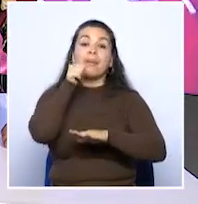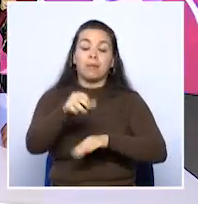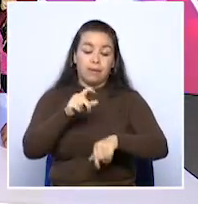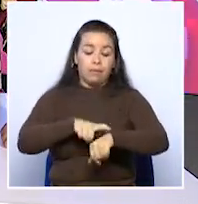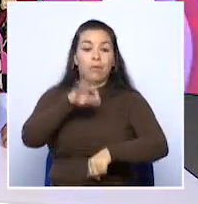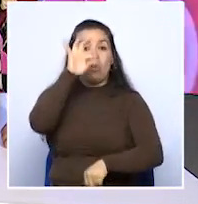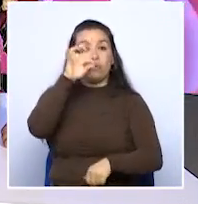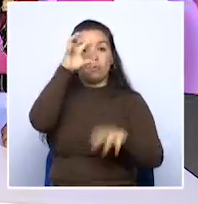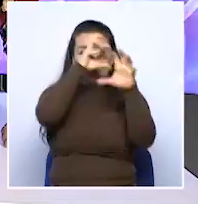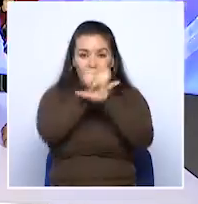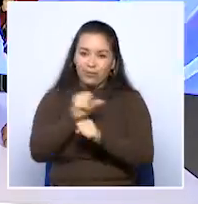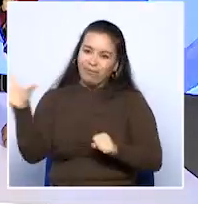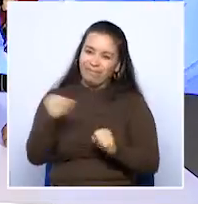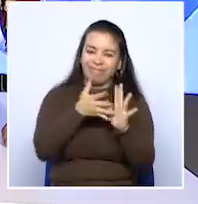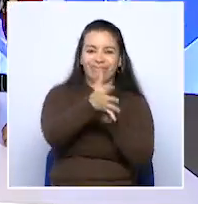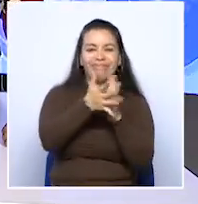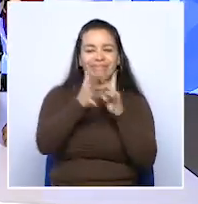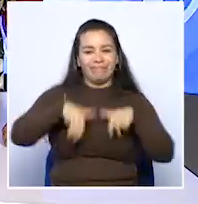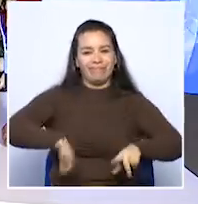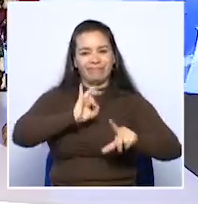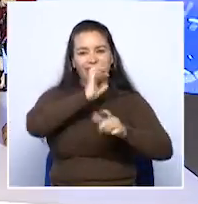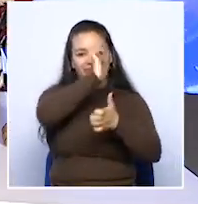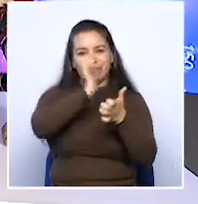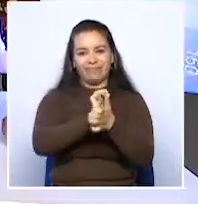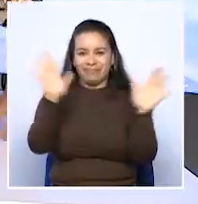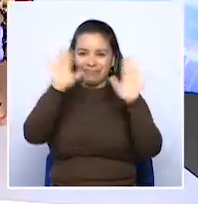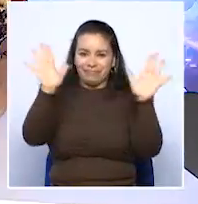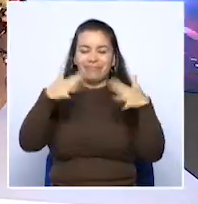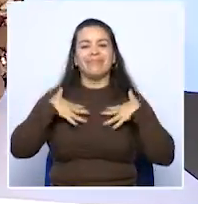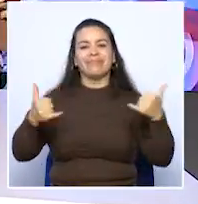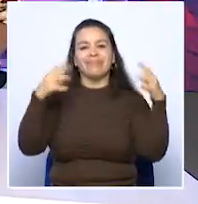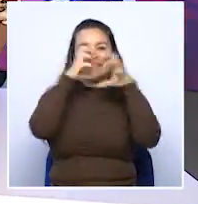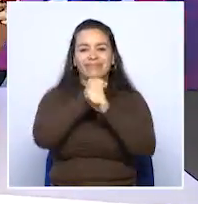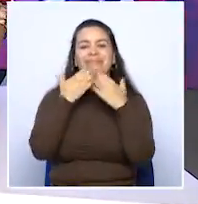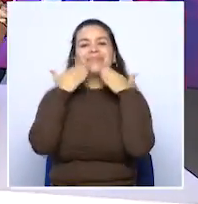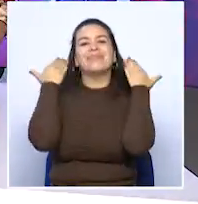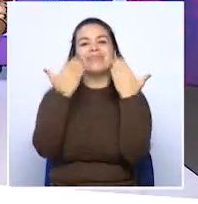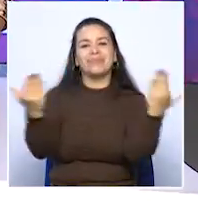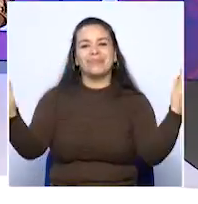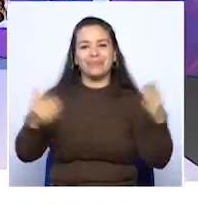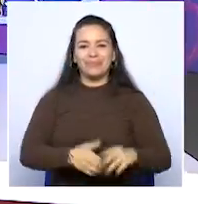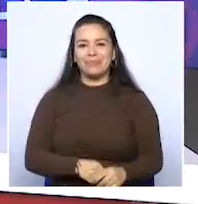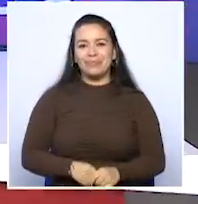de las 8 en punto de la noche con toda la información del Triángulo del Café. Una feliz noche para todos. Muchas gracias.